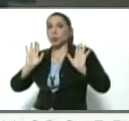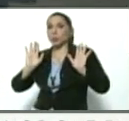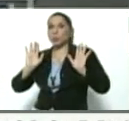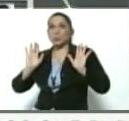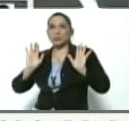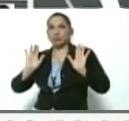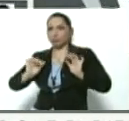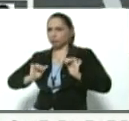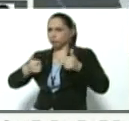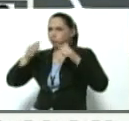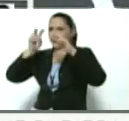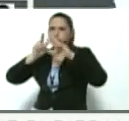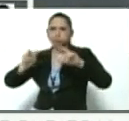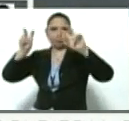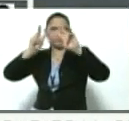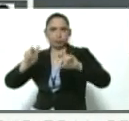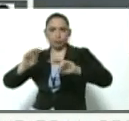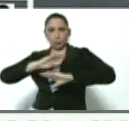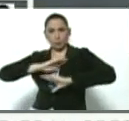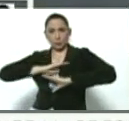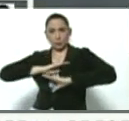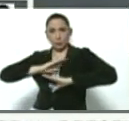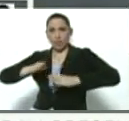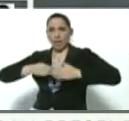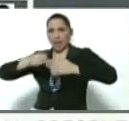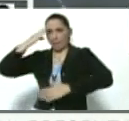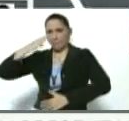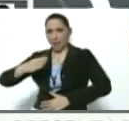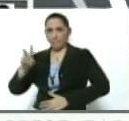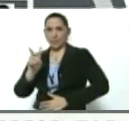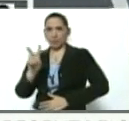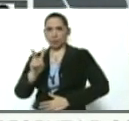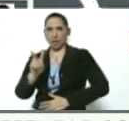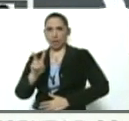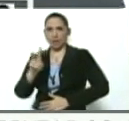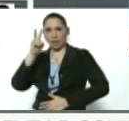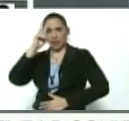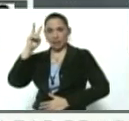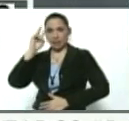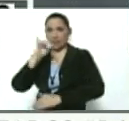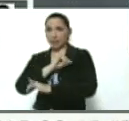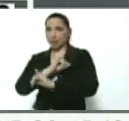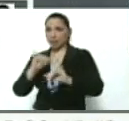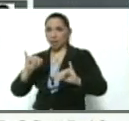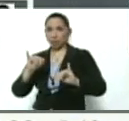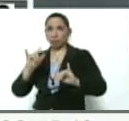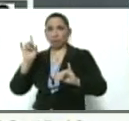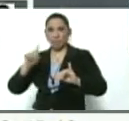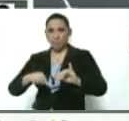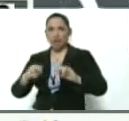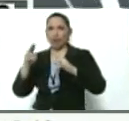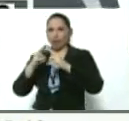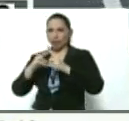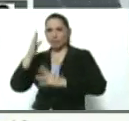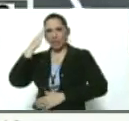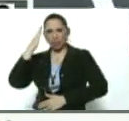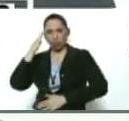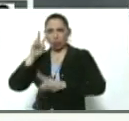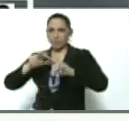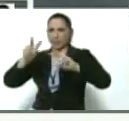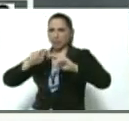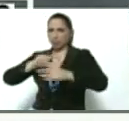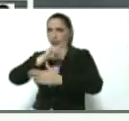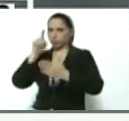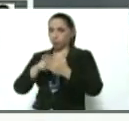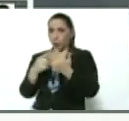emprendido una investigación por parte de la Armada venezolana, la Cancillería ya está también en conocimiento de esa investigación que está